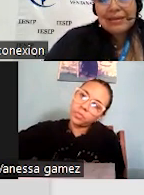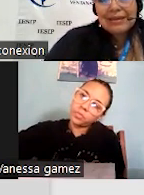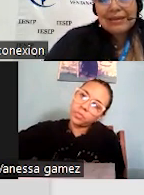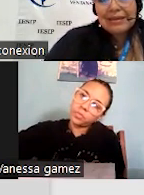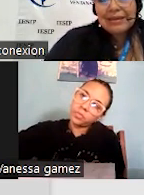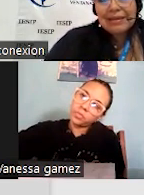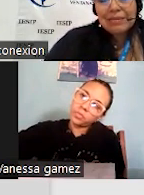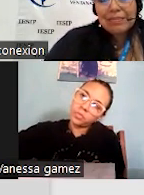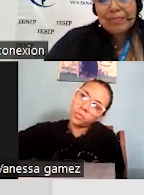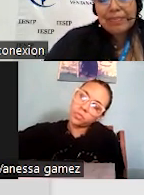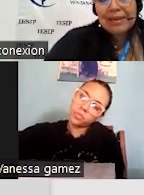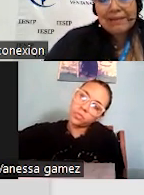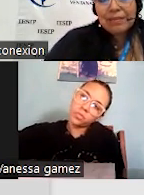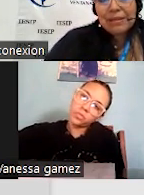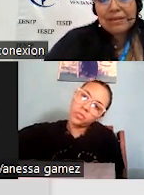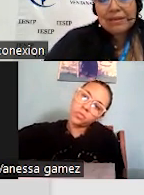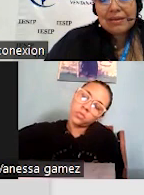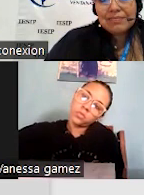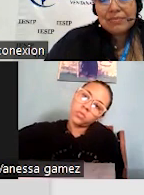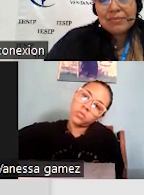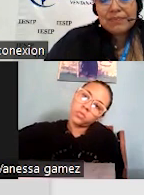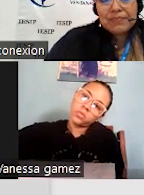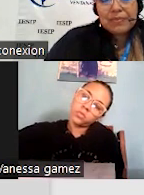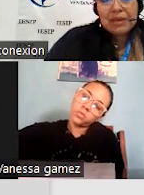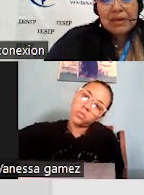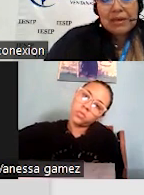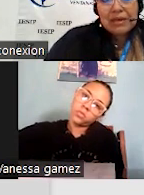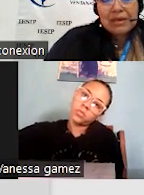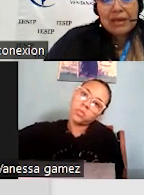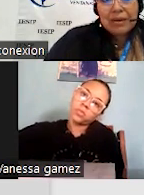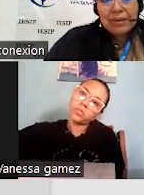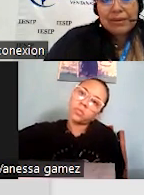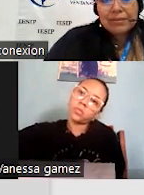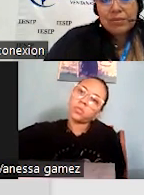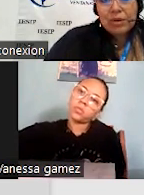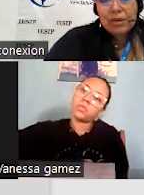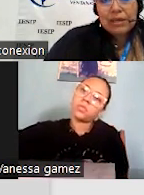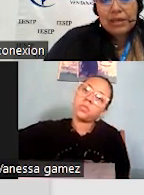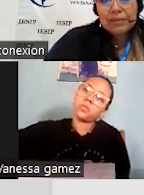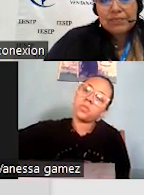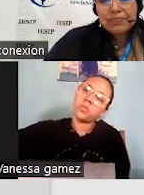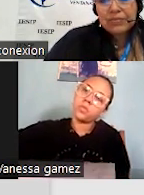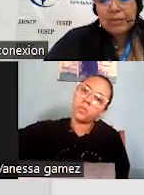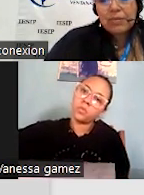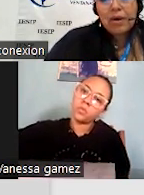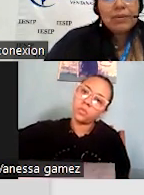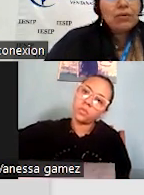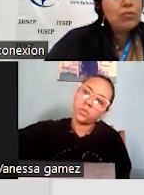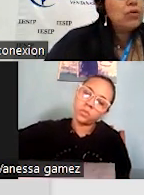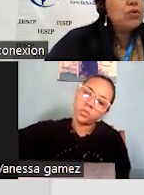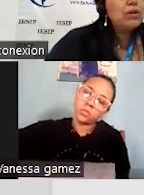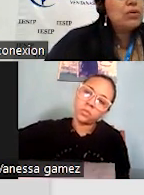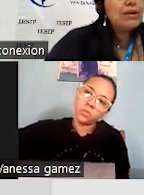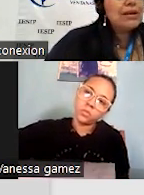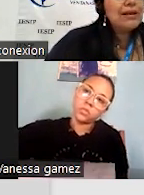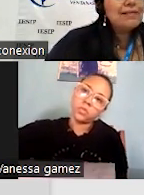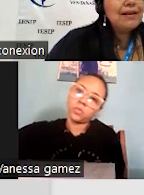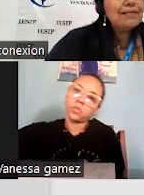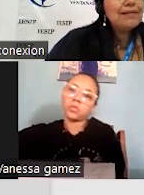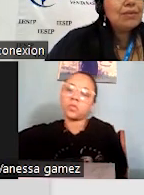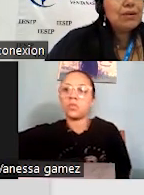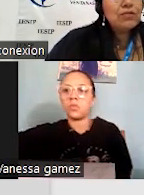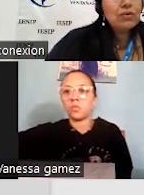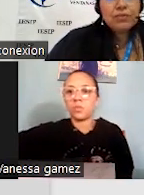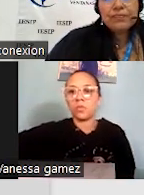esta materia. A ver, Oscar, aquí. Vamos a hablar un poco de lo que